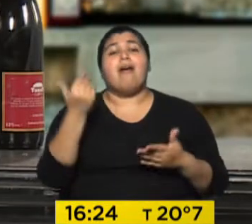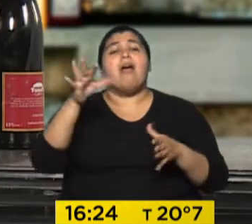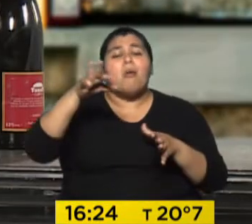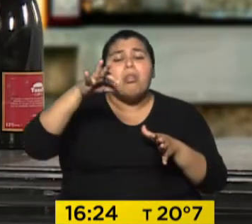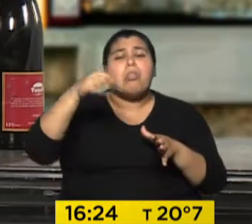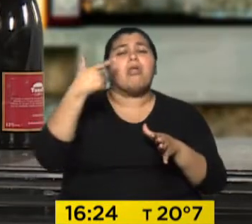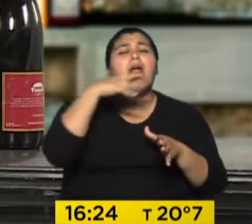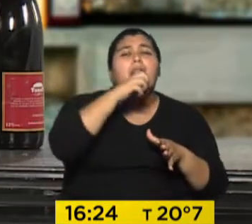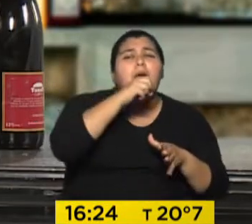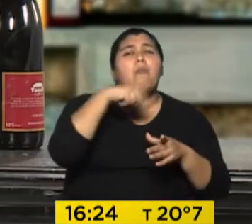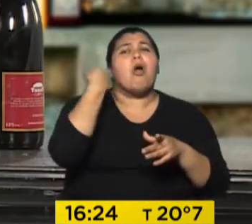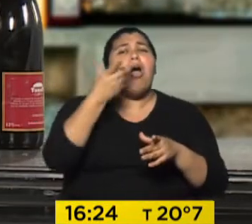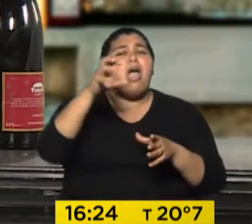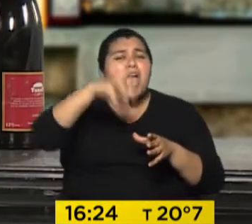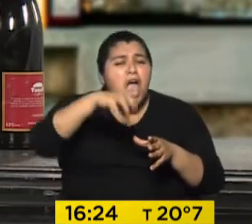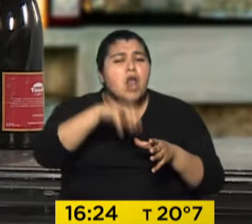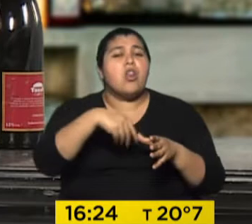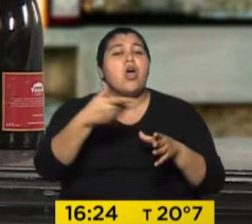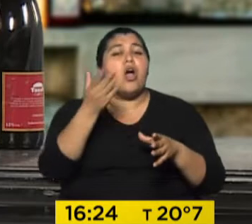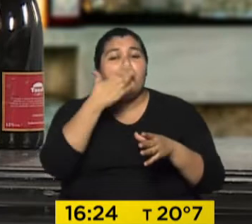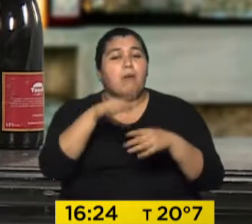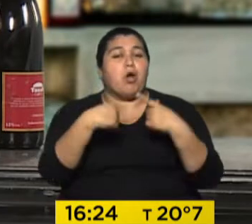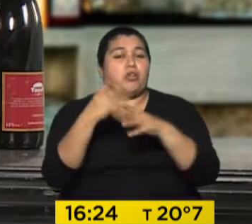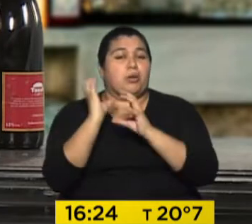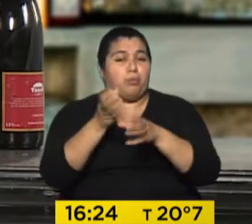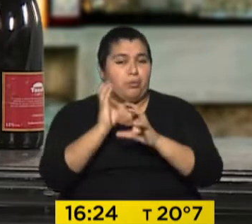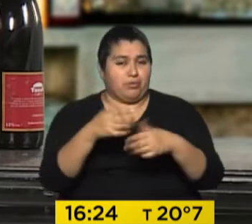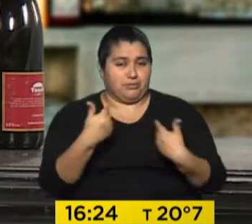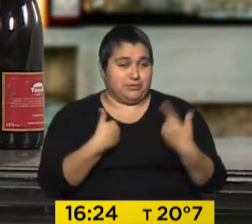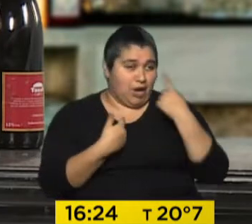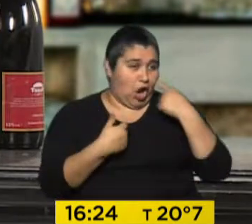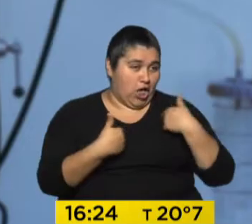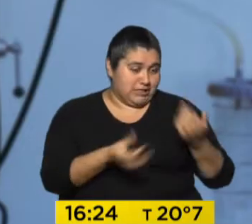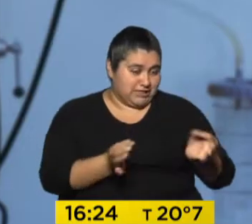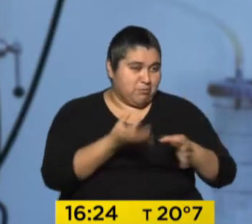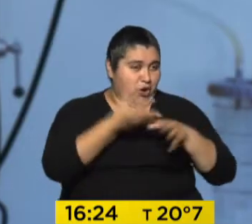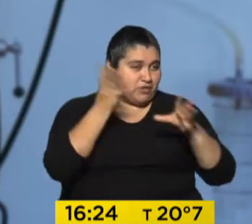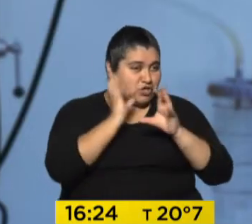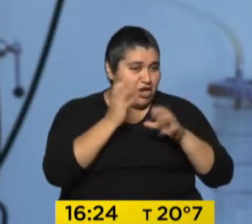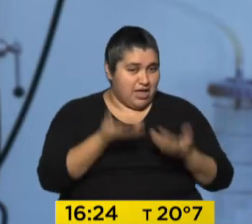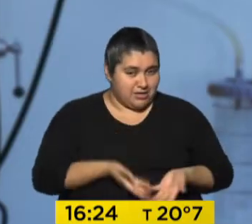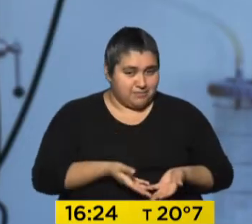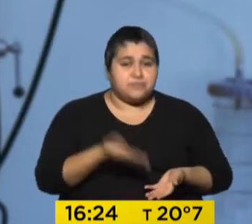limón, ponéle hielo y ahora batilo. Soy bartender. Ey,